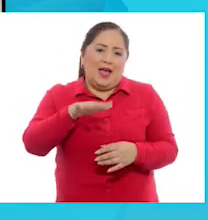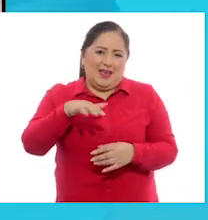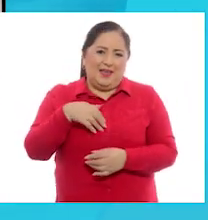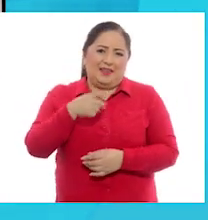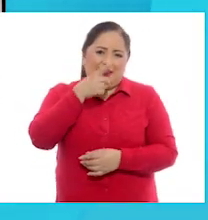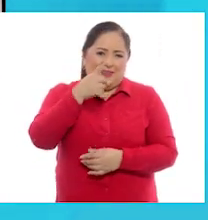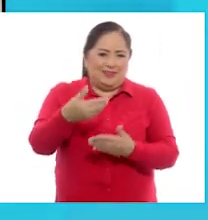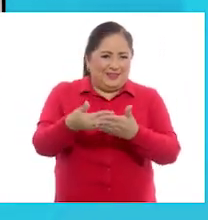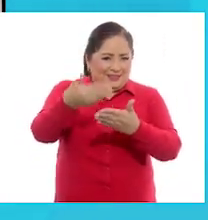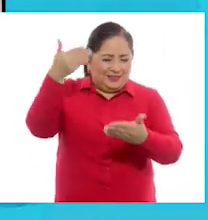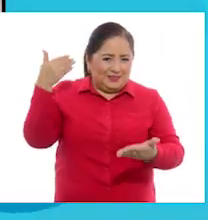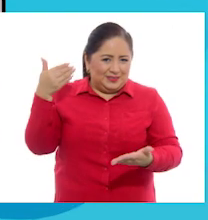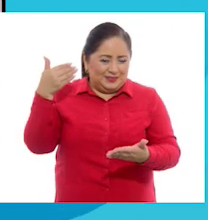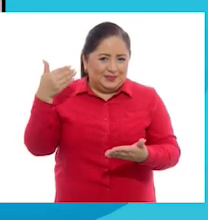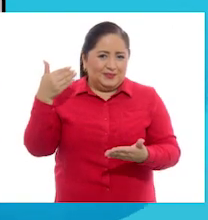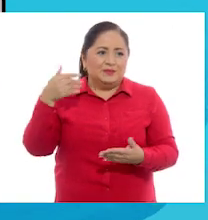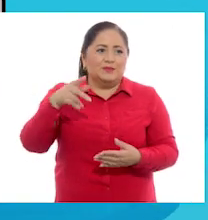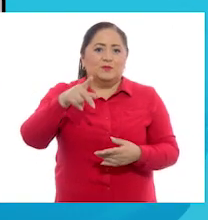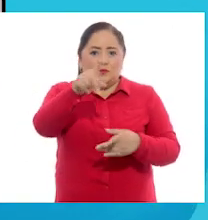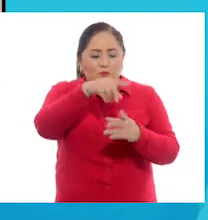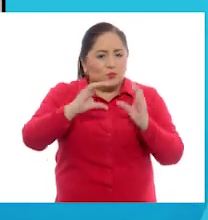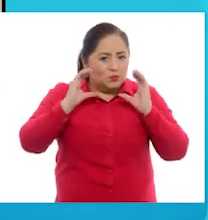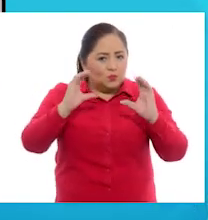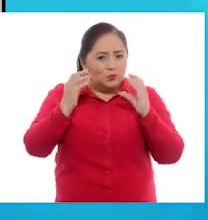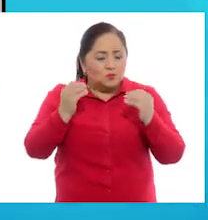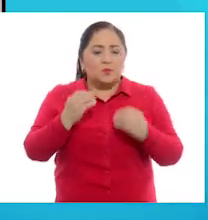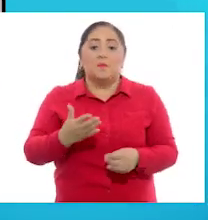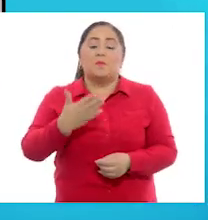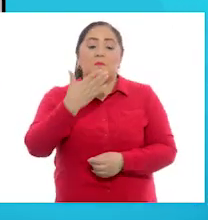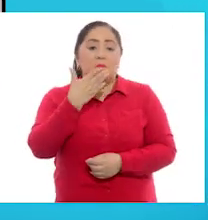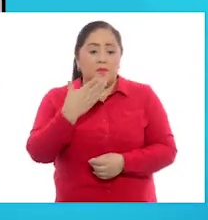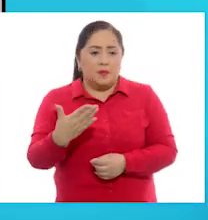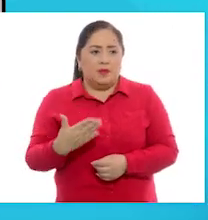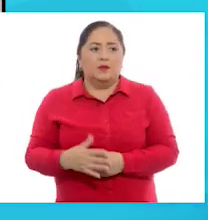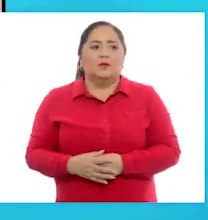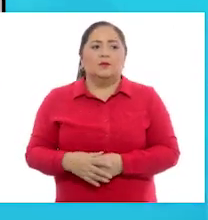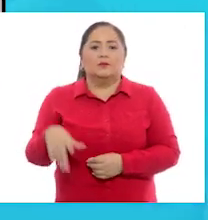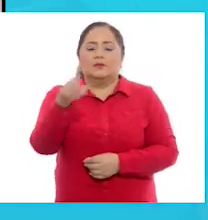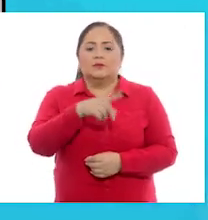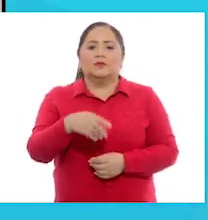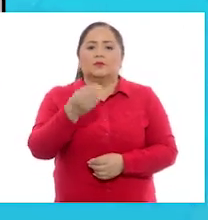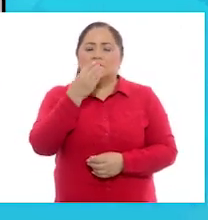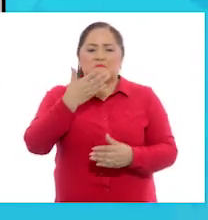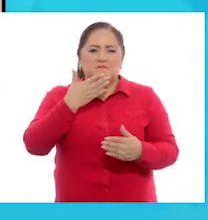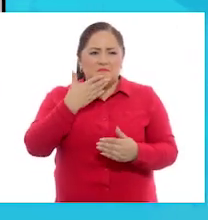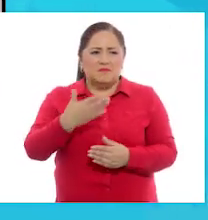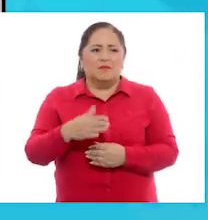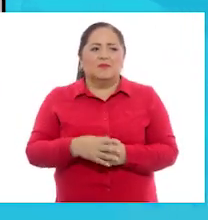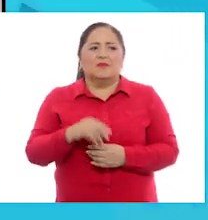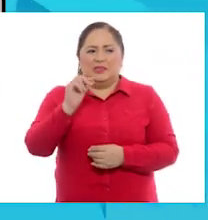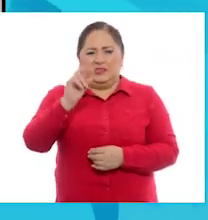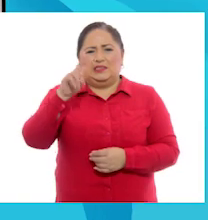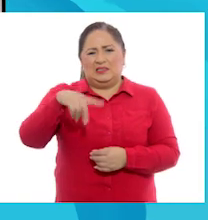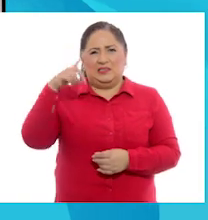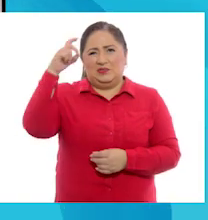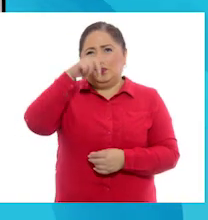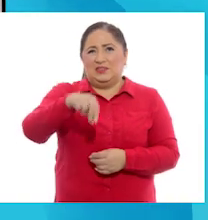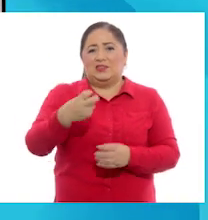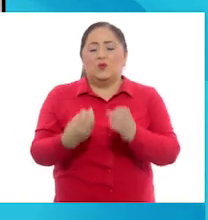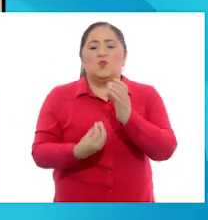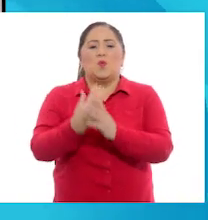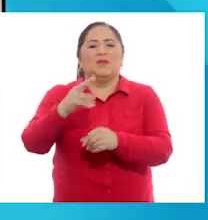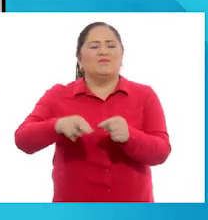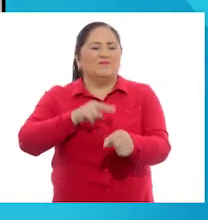les dije anteriormente, se cuiden mucho, estén muy bien, cumplen sus metas. sé que es un poco difícil esta nueva